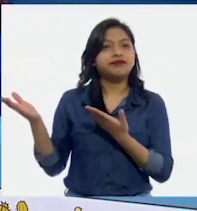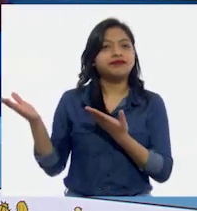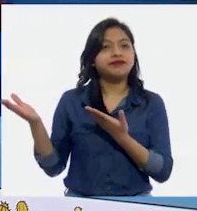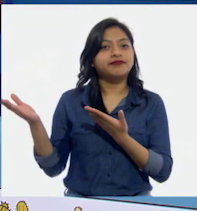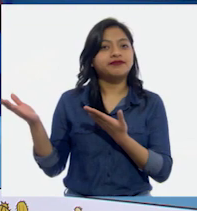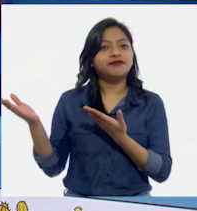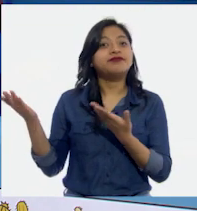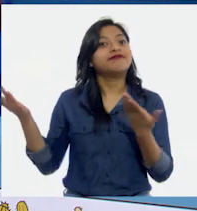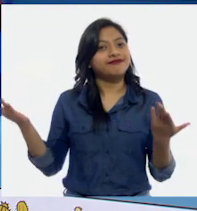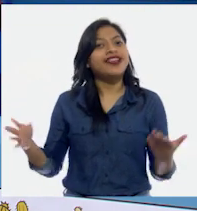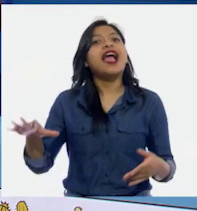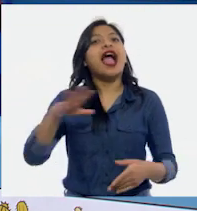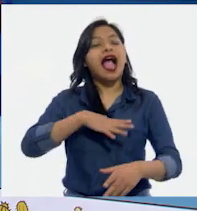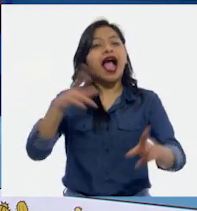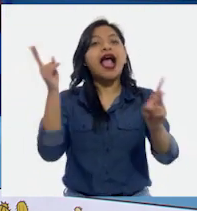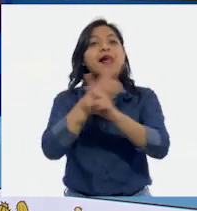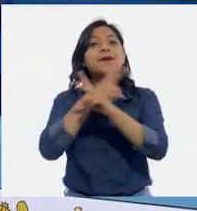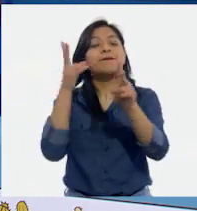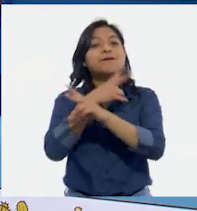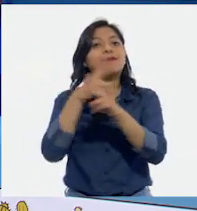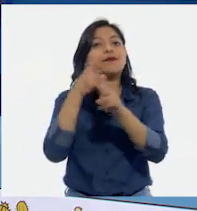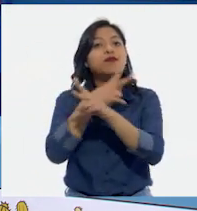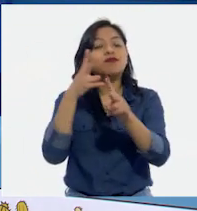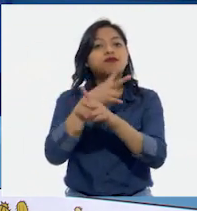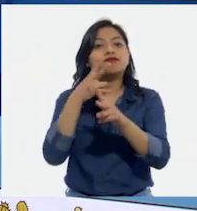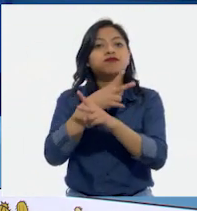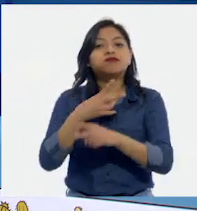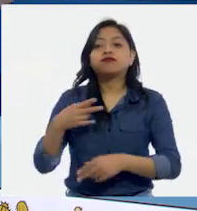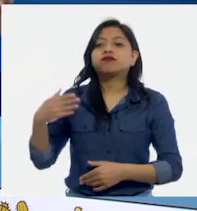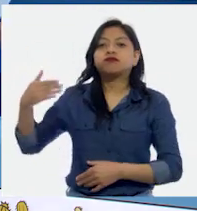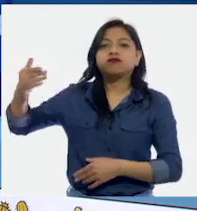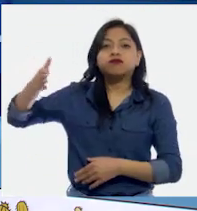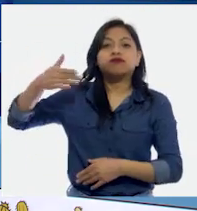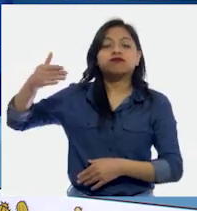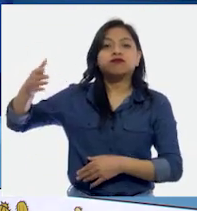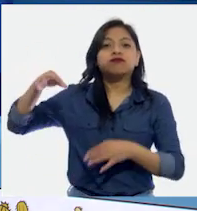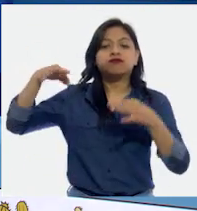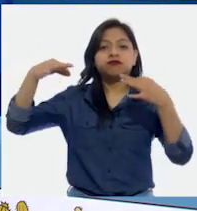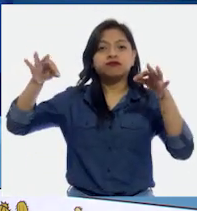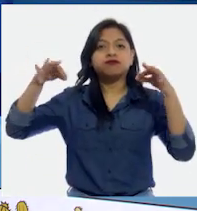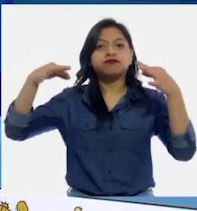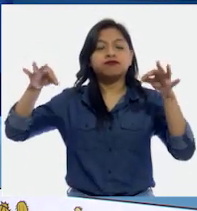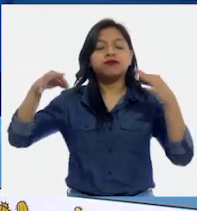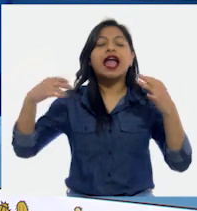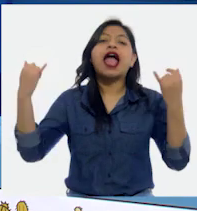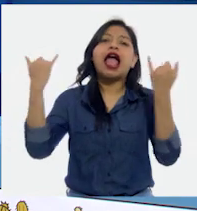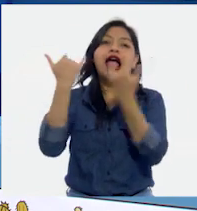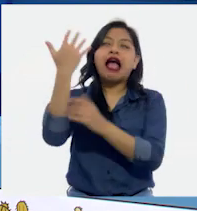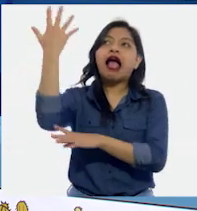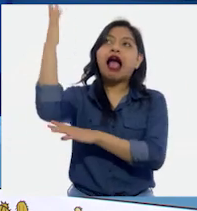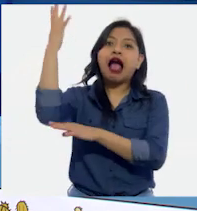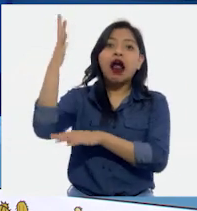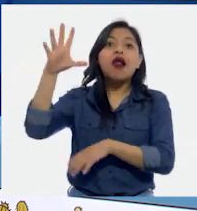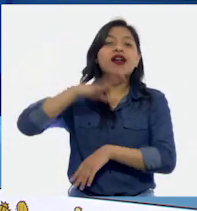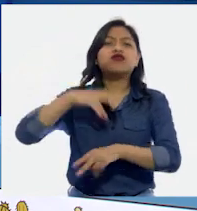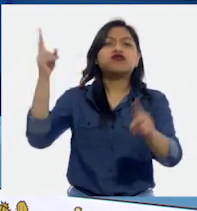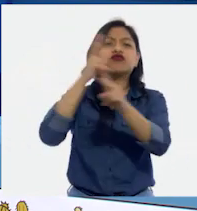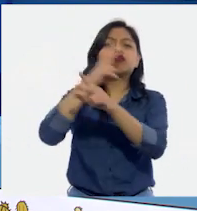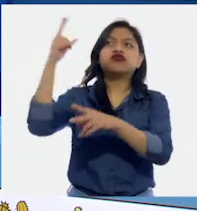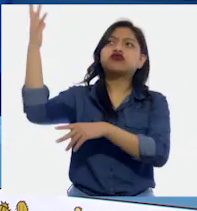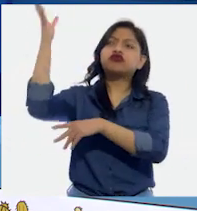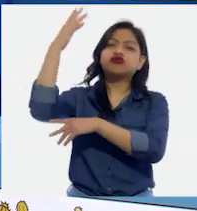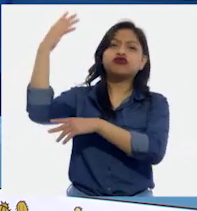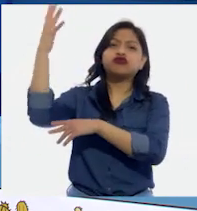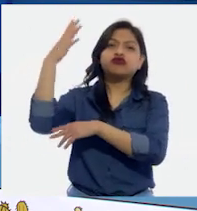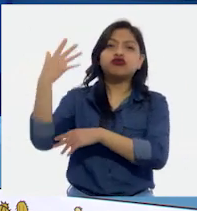Bueno, lo que pasa es que puedo ver cómo el aire la mueve y eso ocurre con las hojas de los árboles en un día de viento. Los